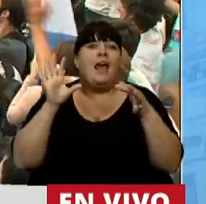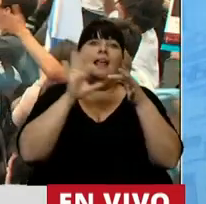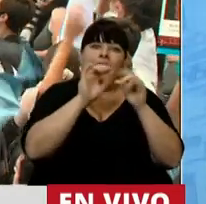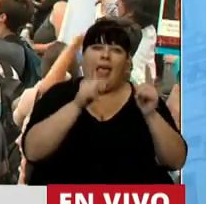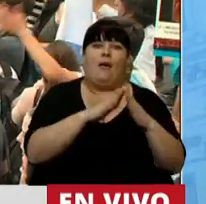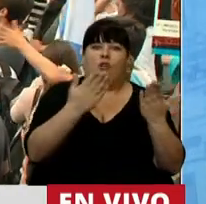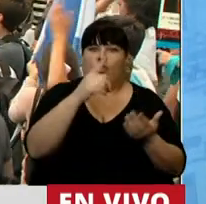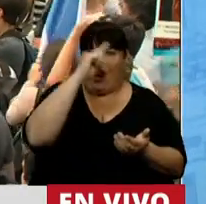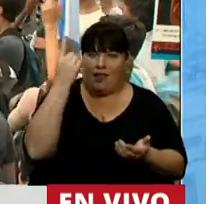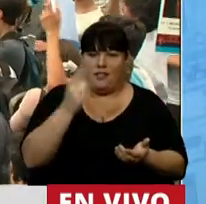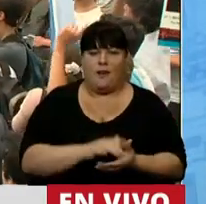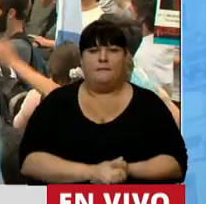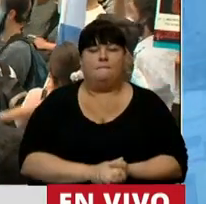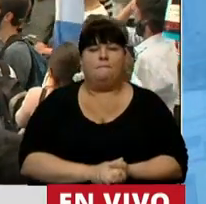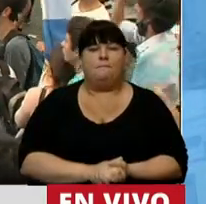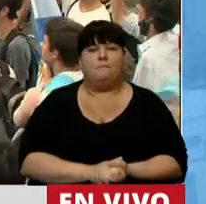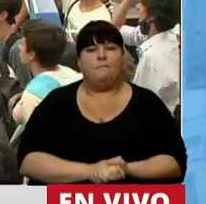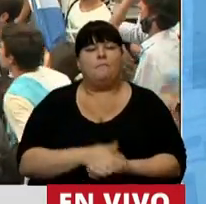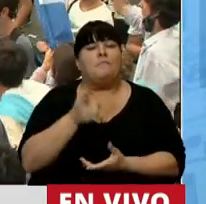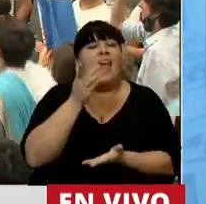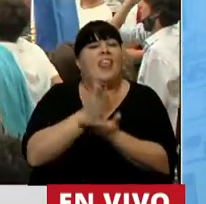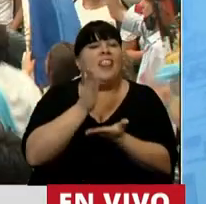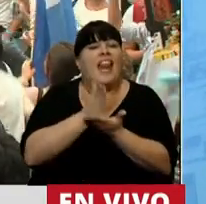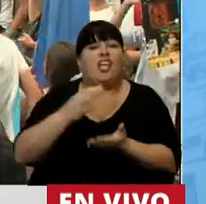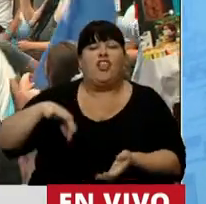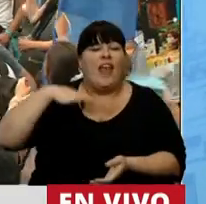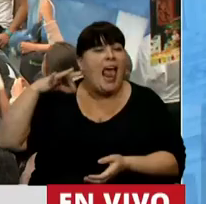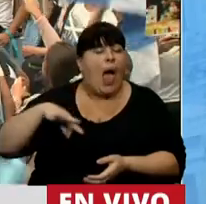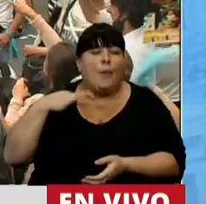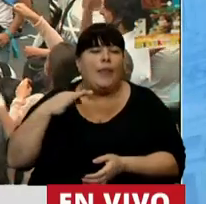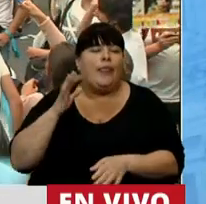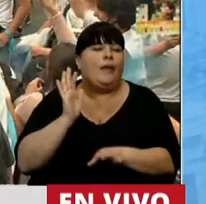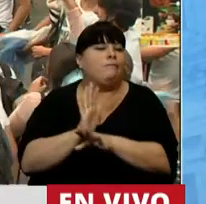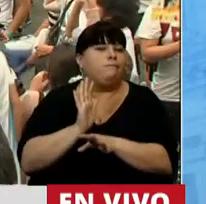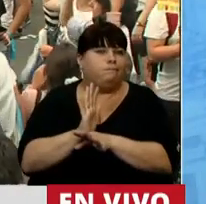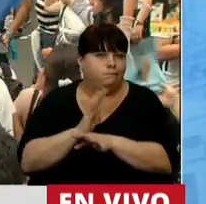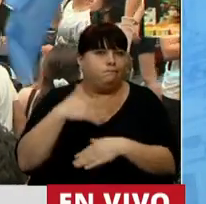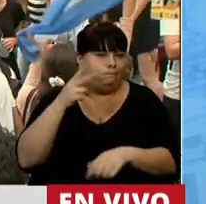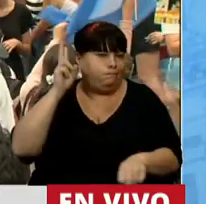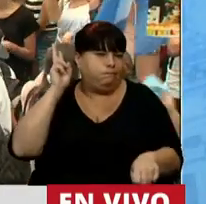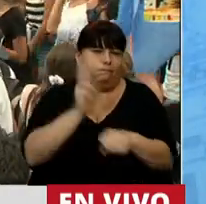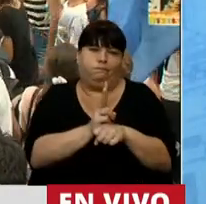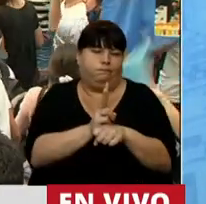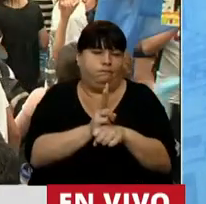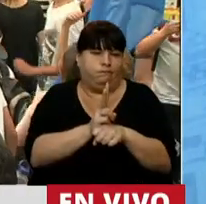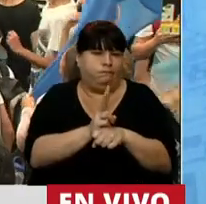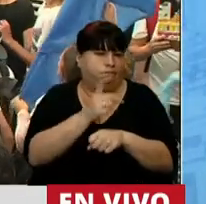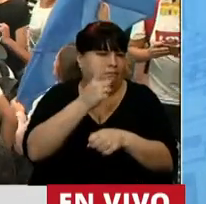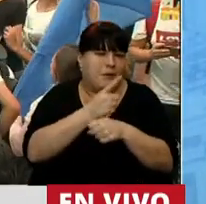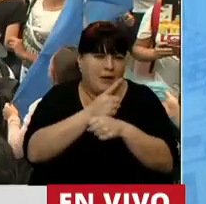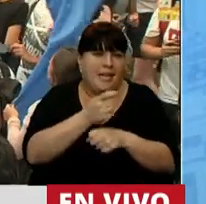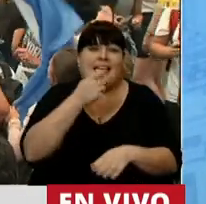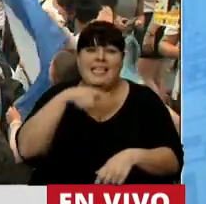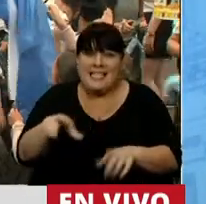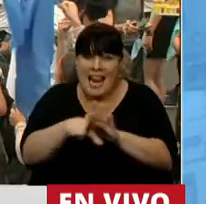constitucional, donde el derecho a la vida tiene una amplia protección. Si se